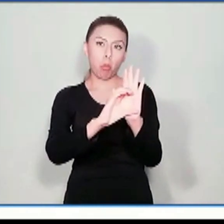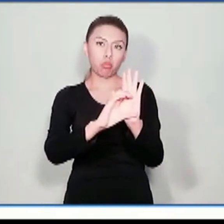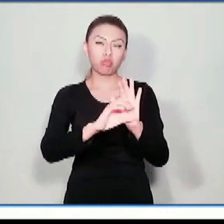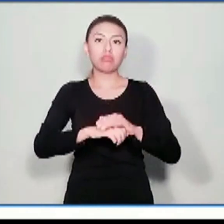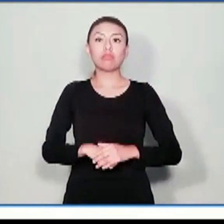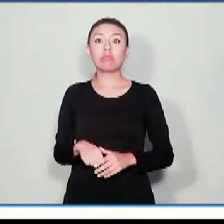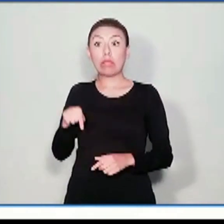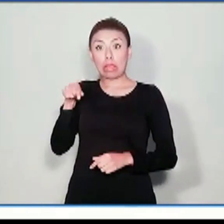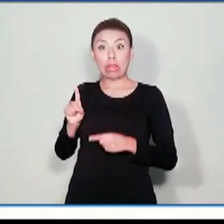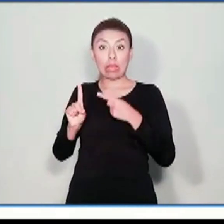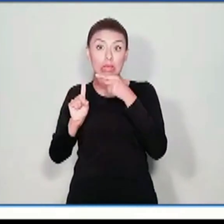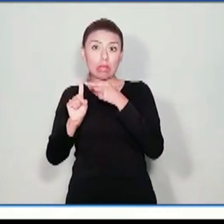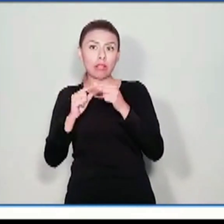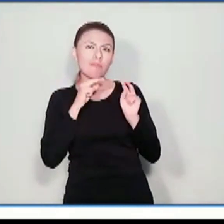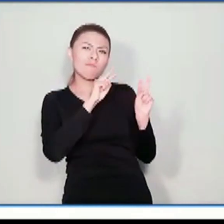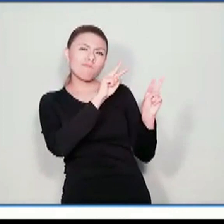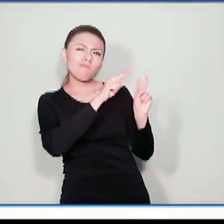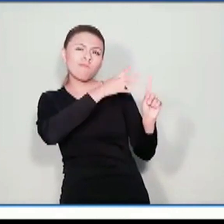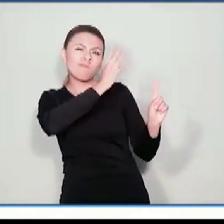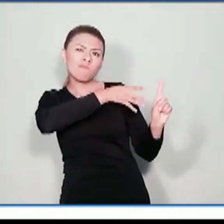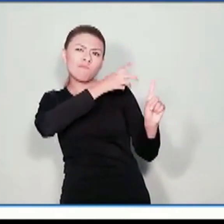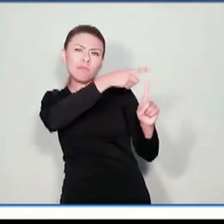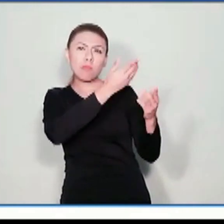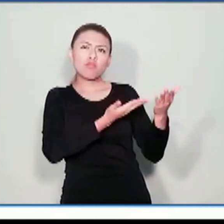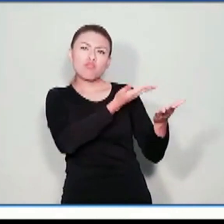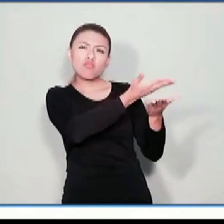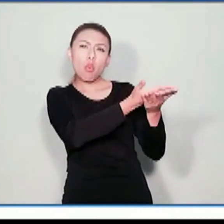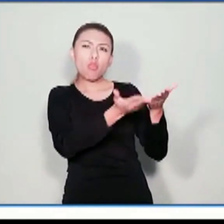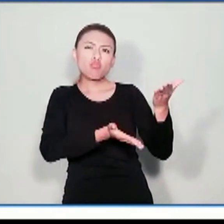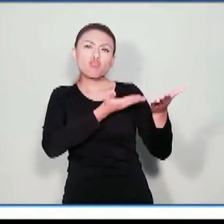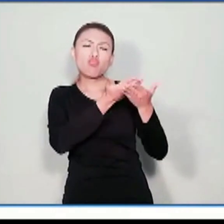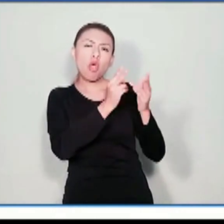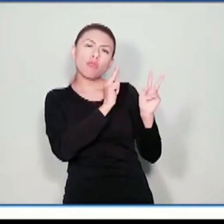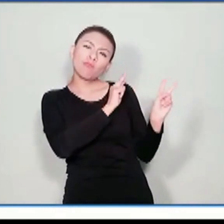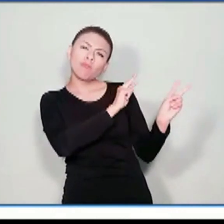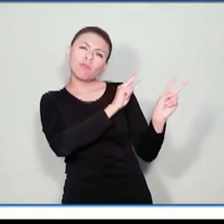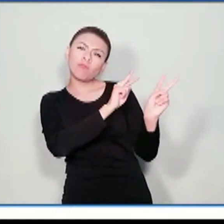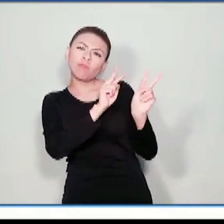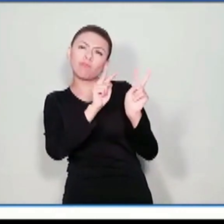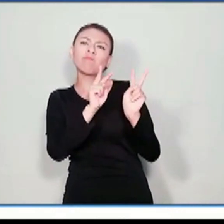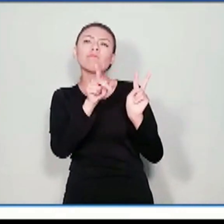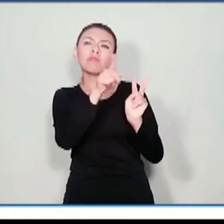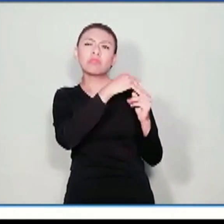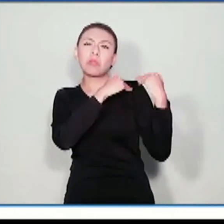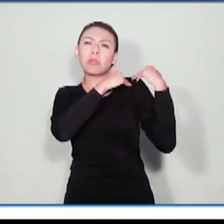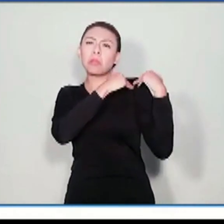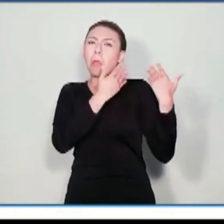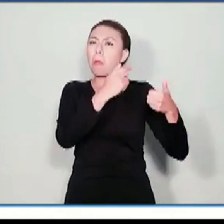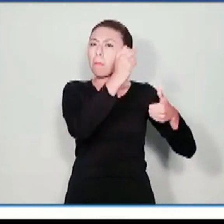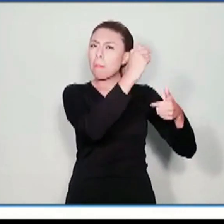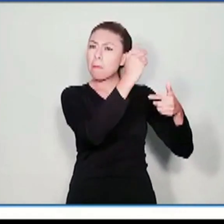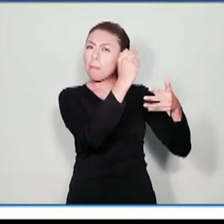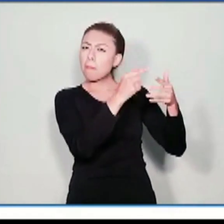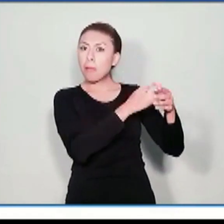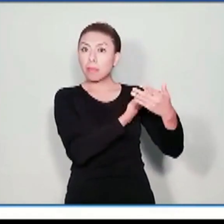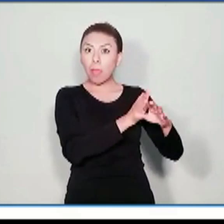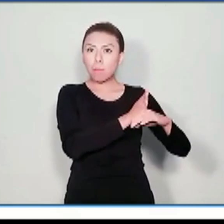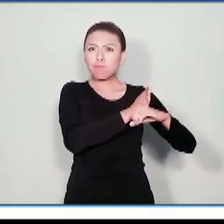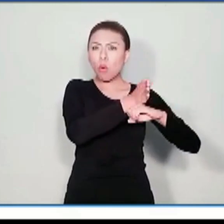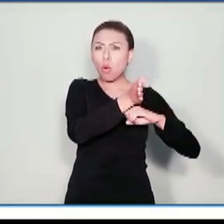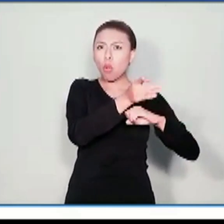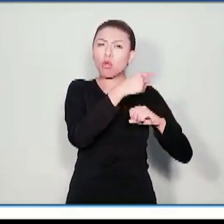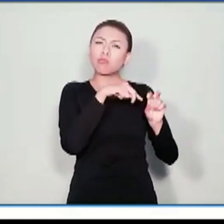ejemplo, revisa si las propuestas que realizan corresponden a las funciones del cargo al que